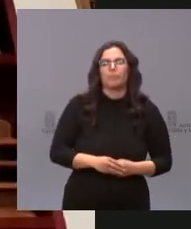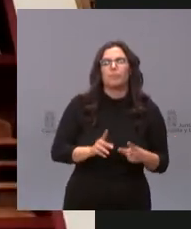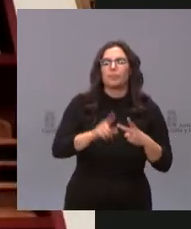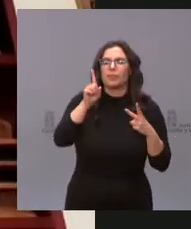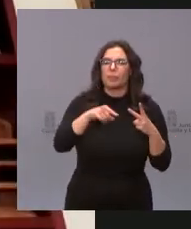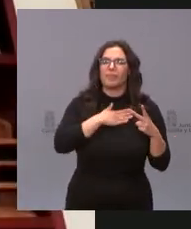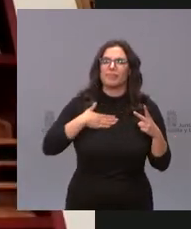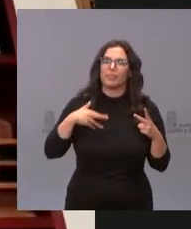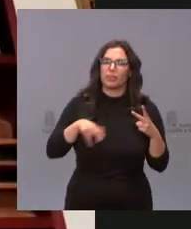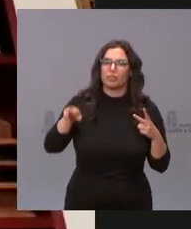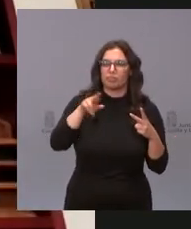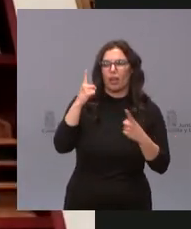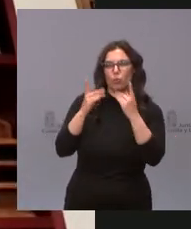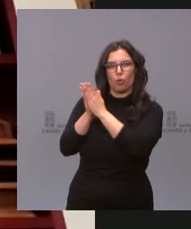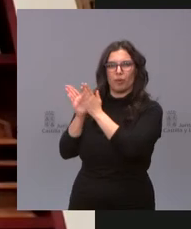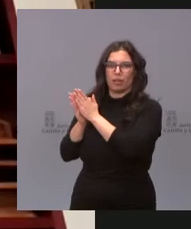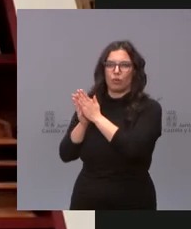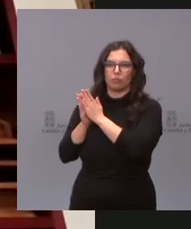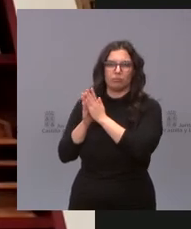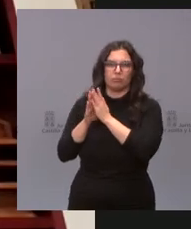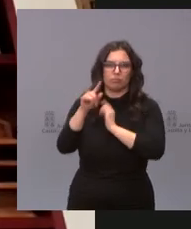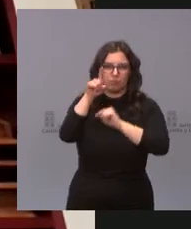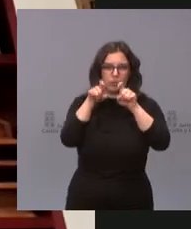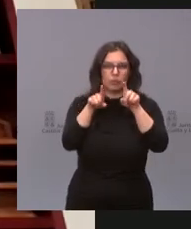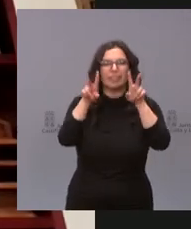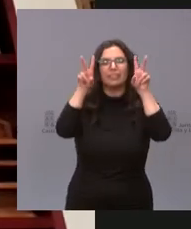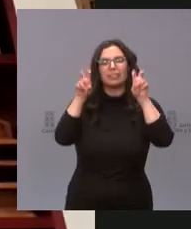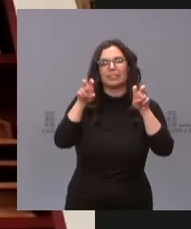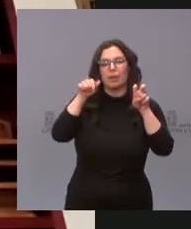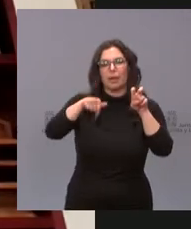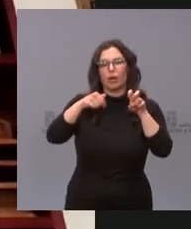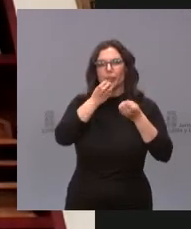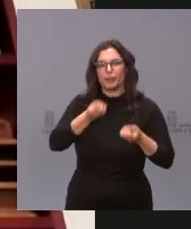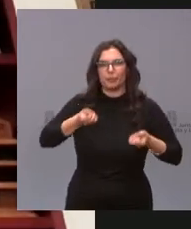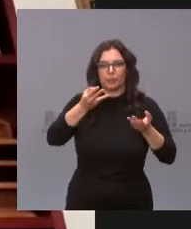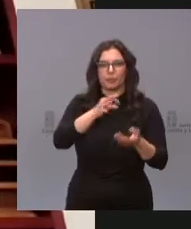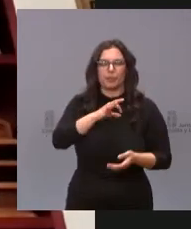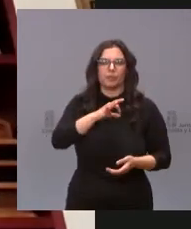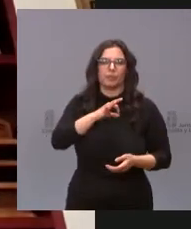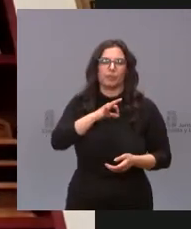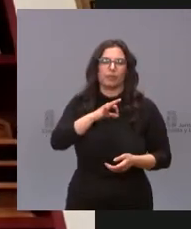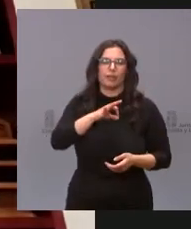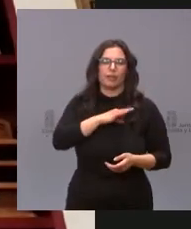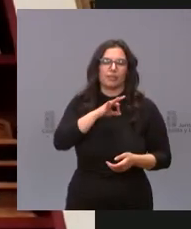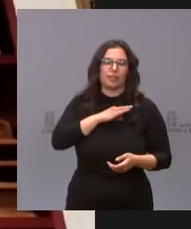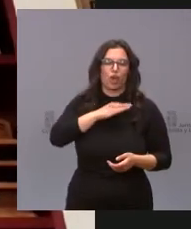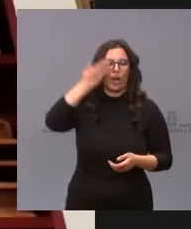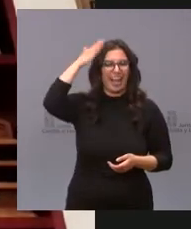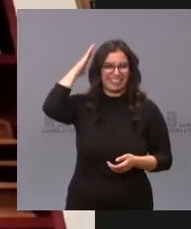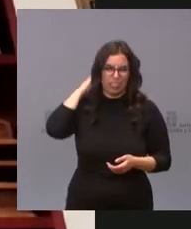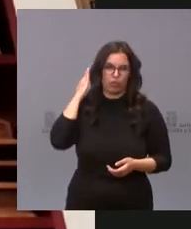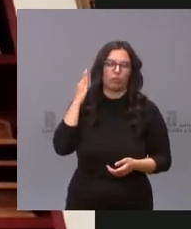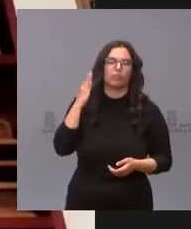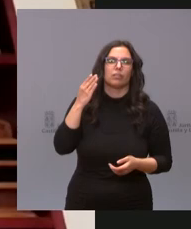a insistir ya lo ha hecho algún compañero sobre las declaraciones hoy del señor Casado de Pablo Casado sobre el hecho de que